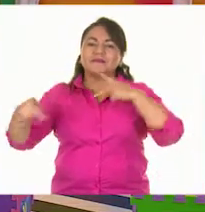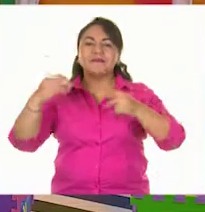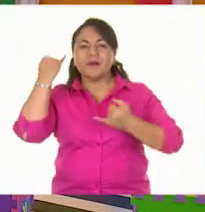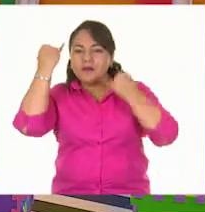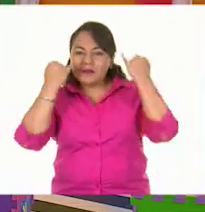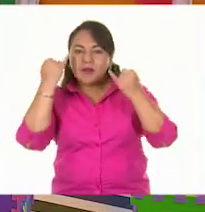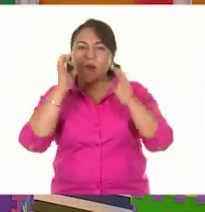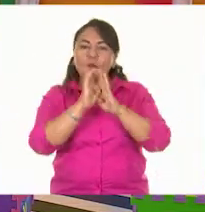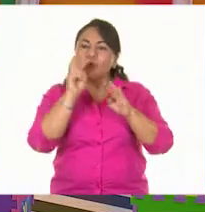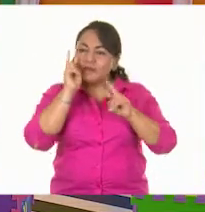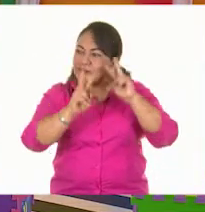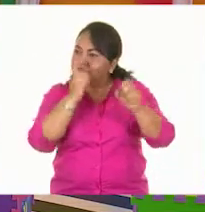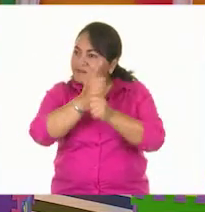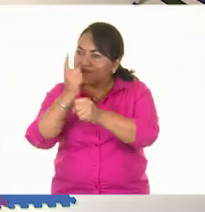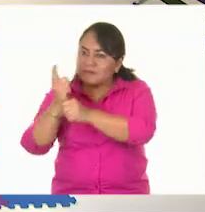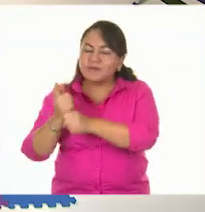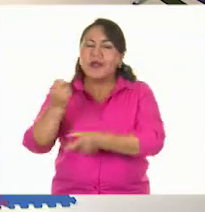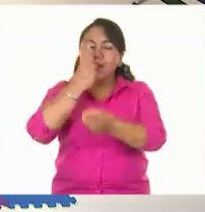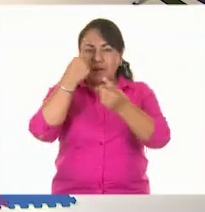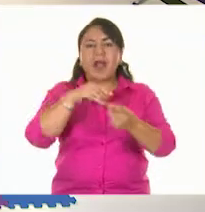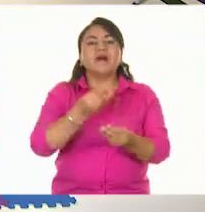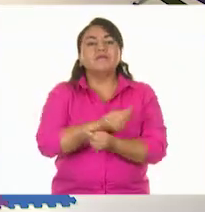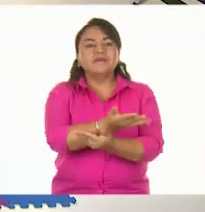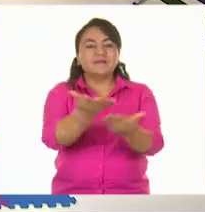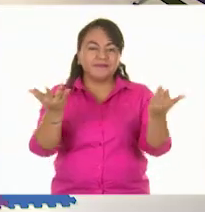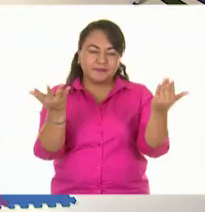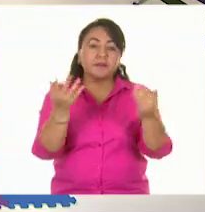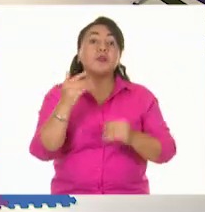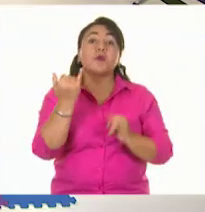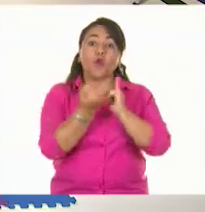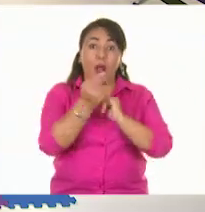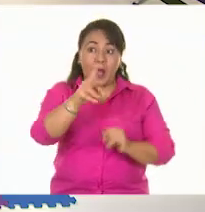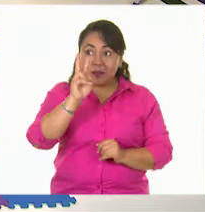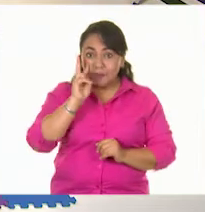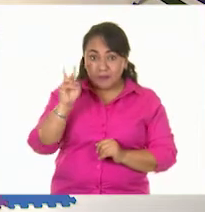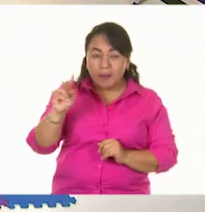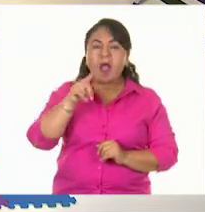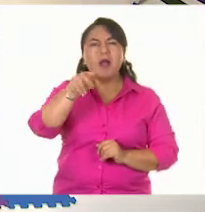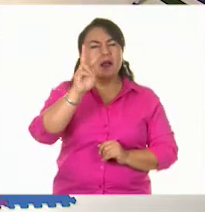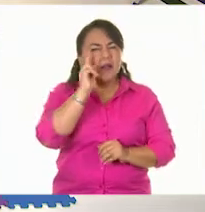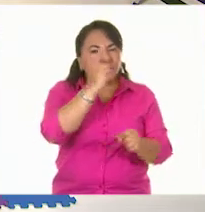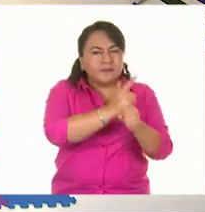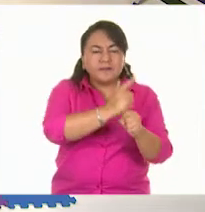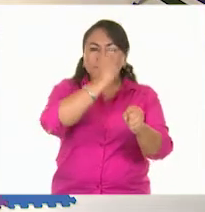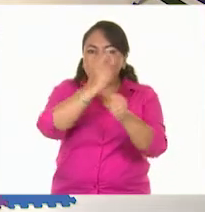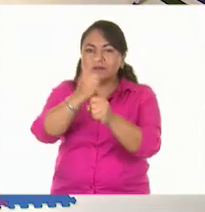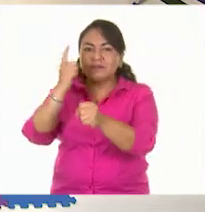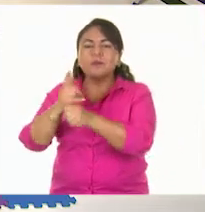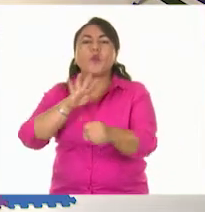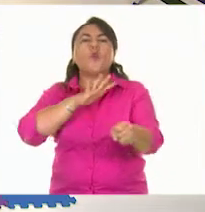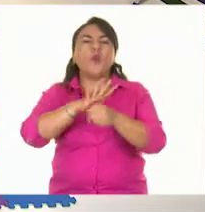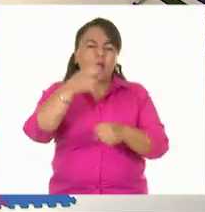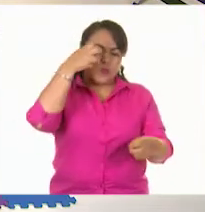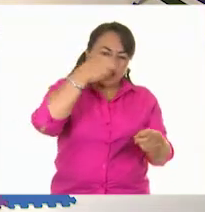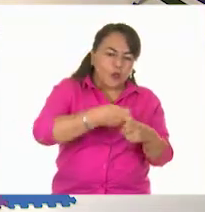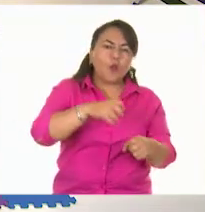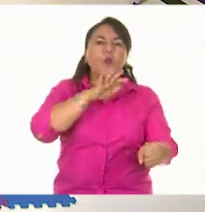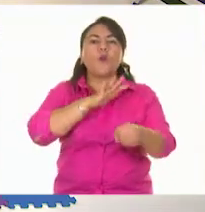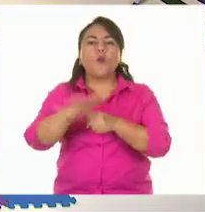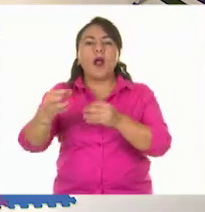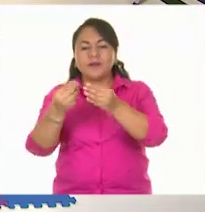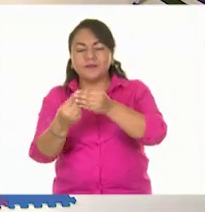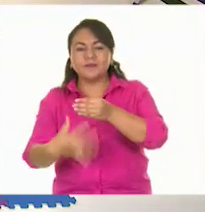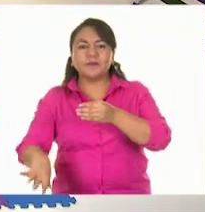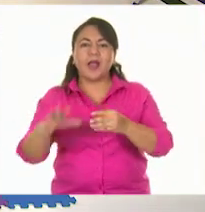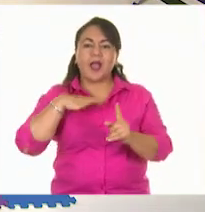las niñas y niños de segundo grado. Así como ellos, tú también puedes identificar qué sólidos y qué líquidos hay a tu